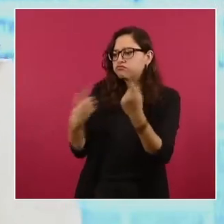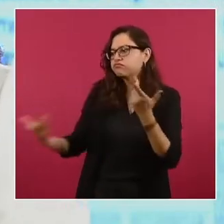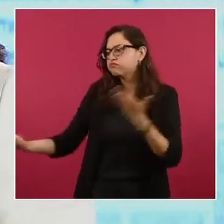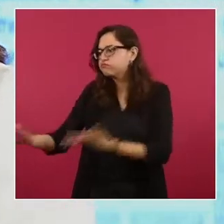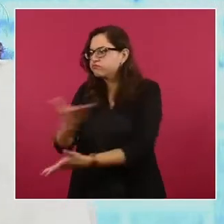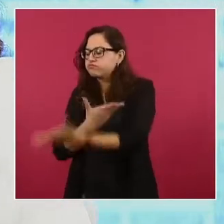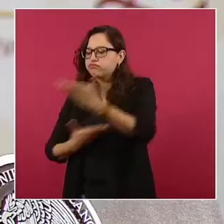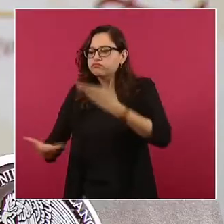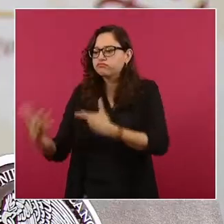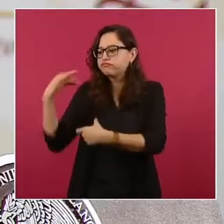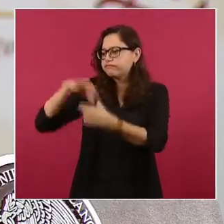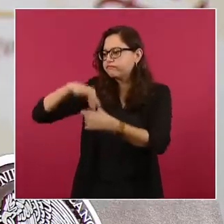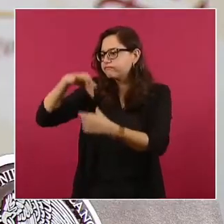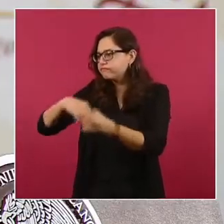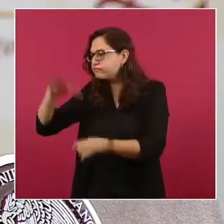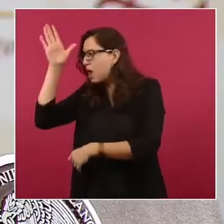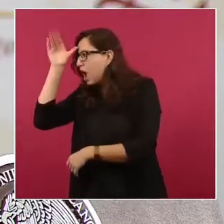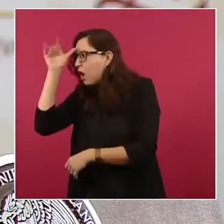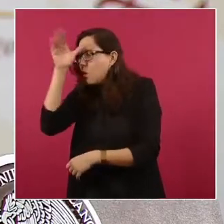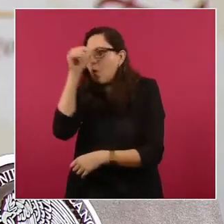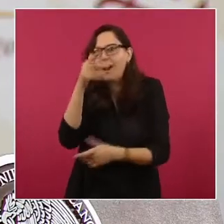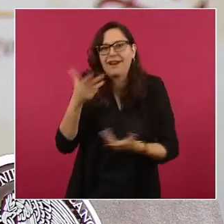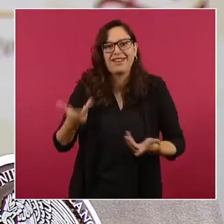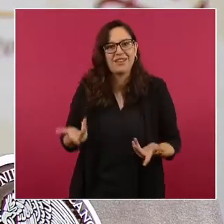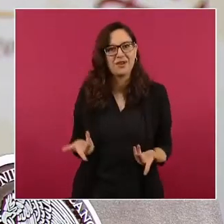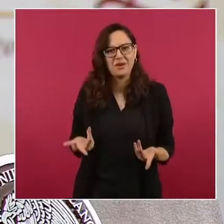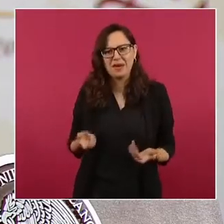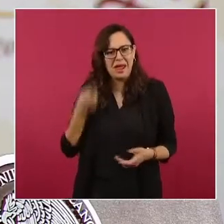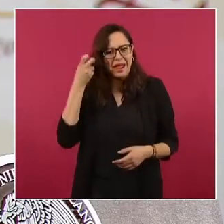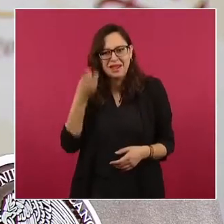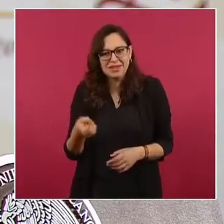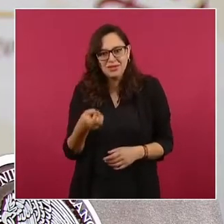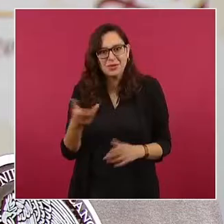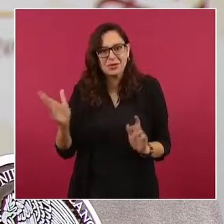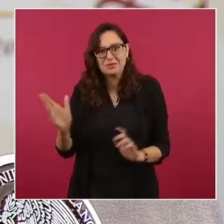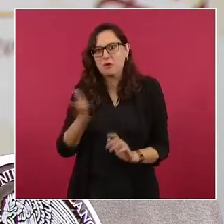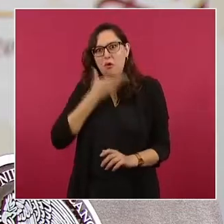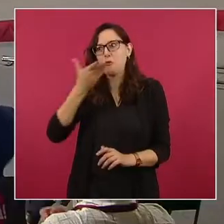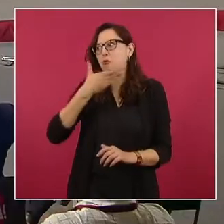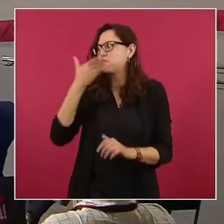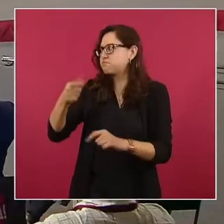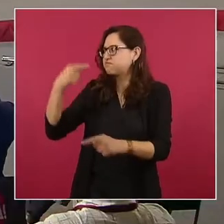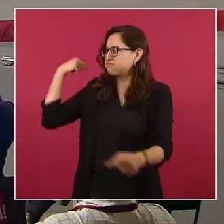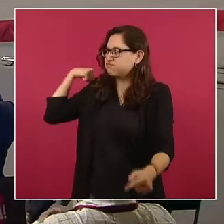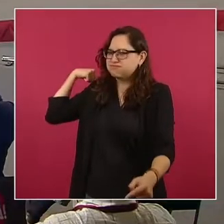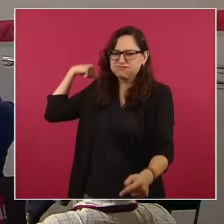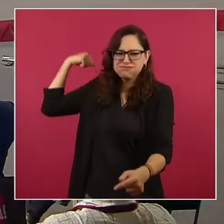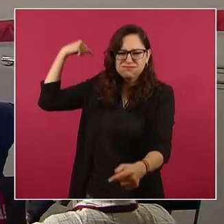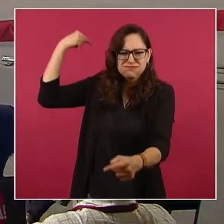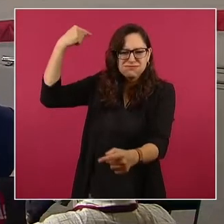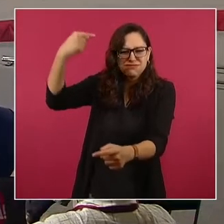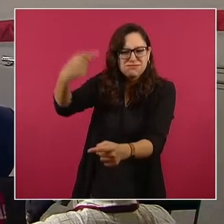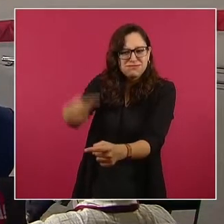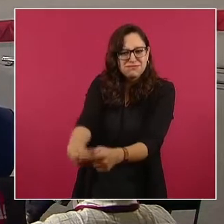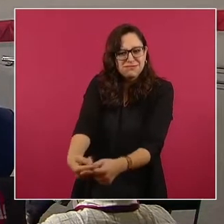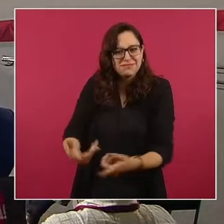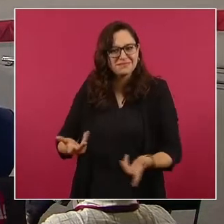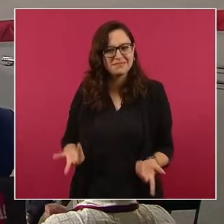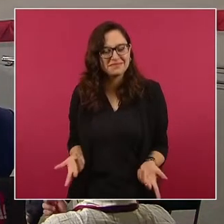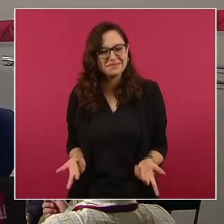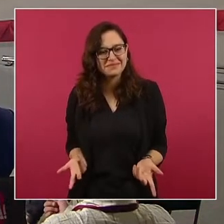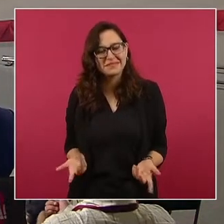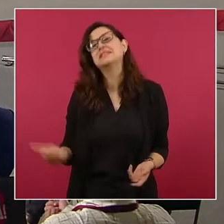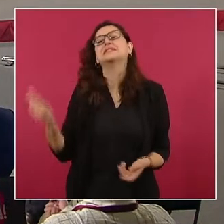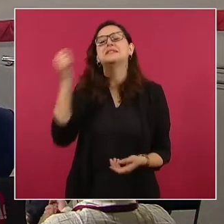fortalece los procesos de enseñanza y aprendizaje. Un día más tarde,